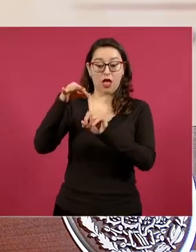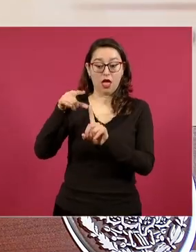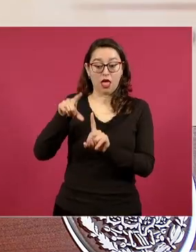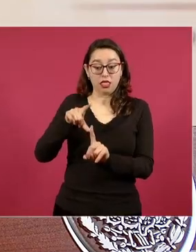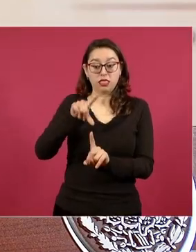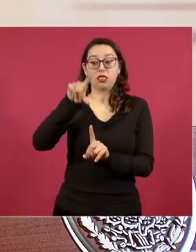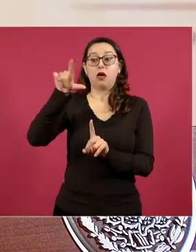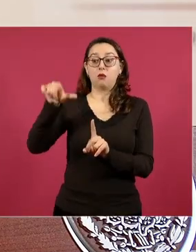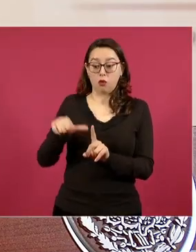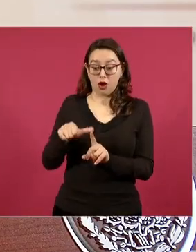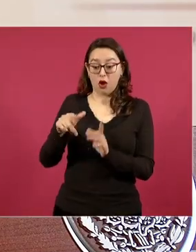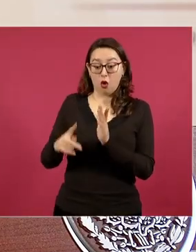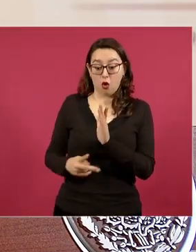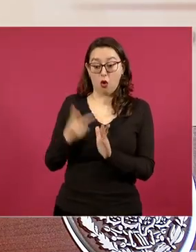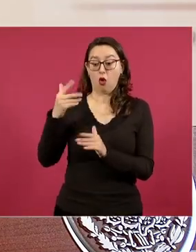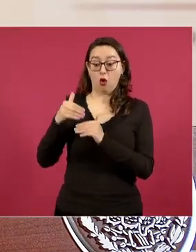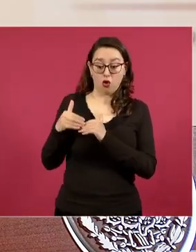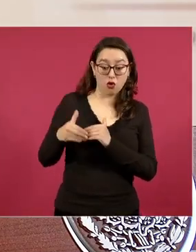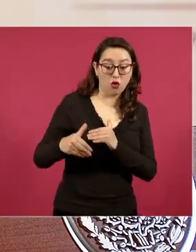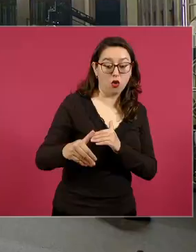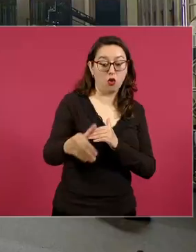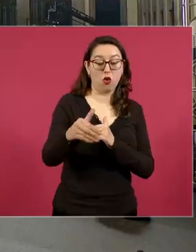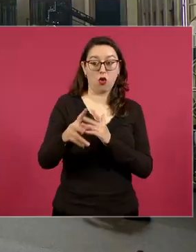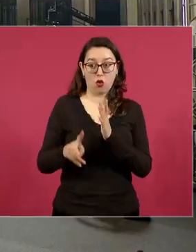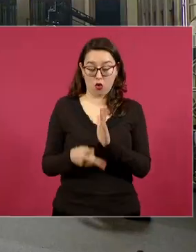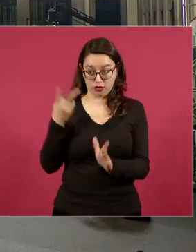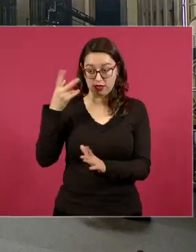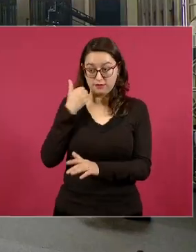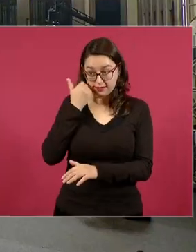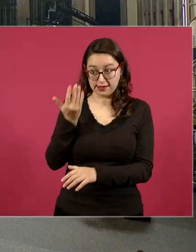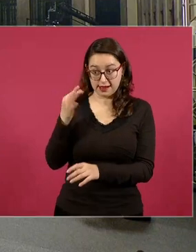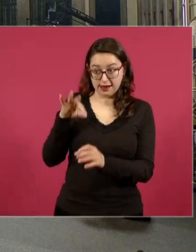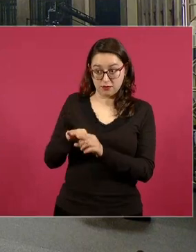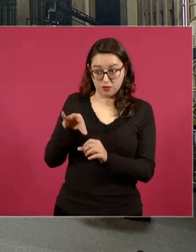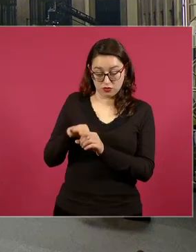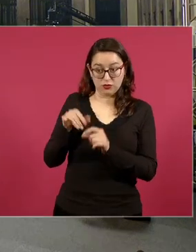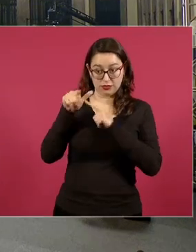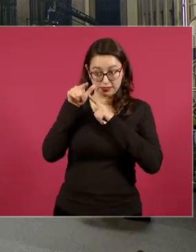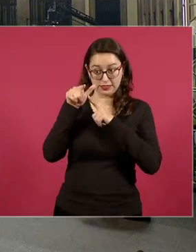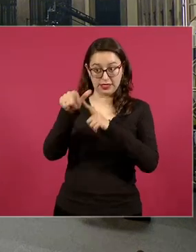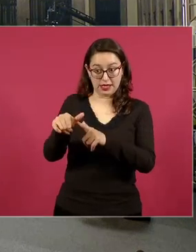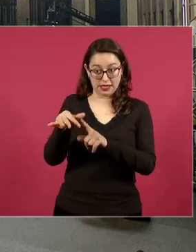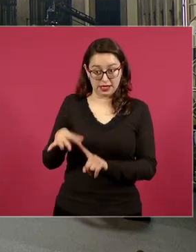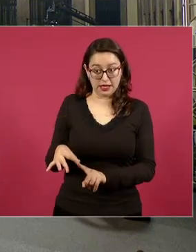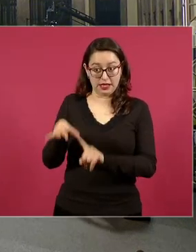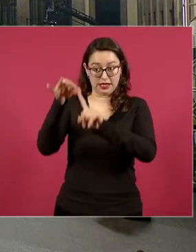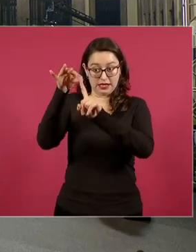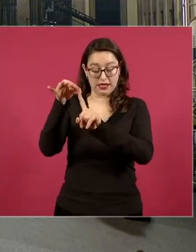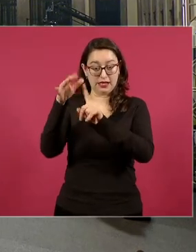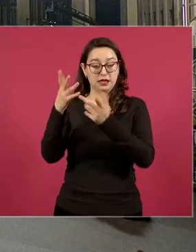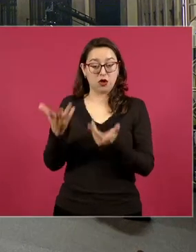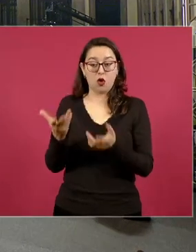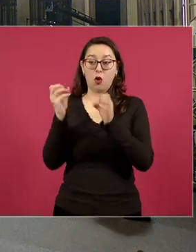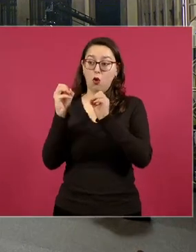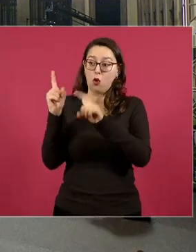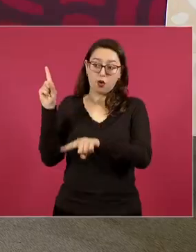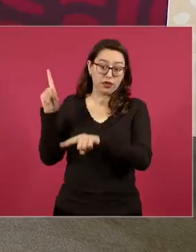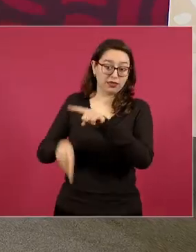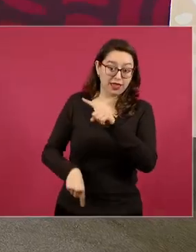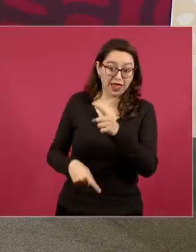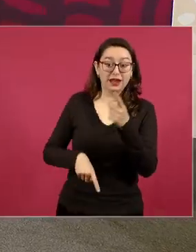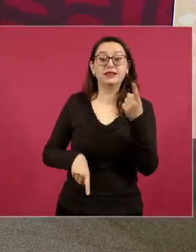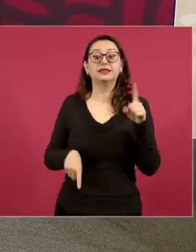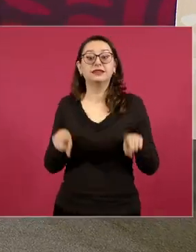o para mantenerse en el cargo porque se aplicaría también lo de la revocación del mandato porque